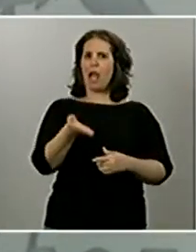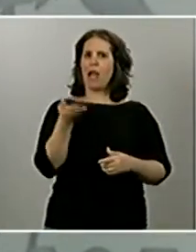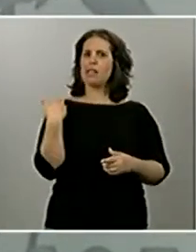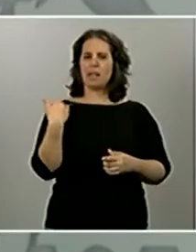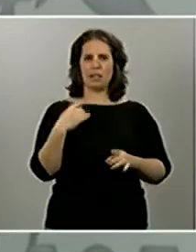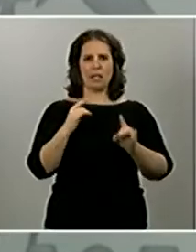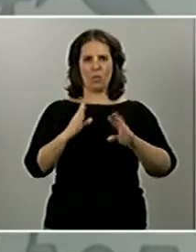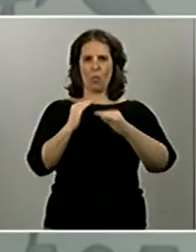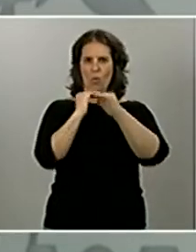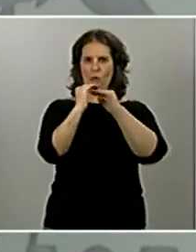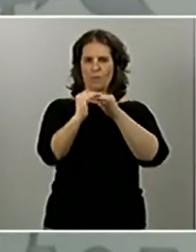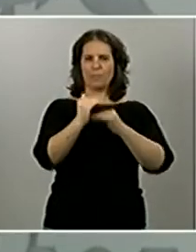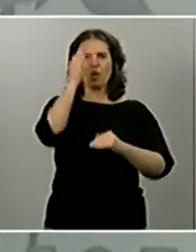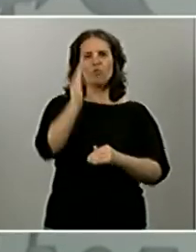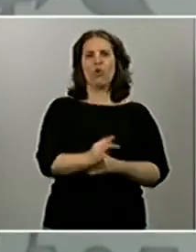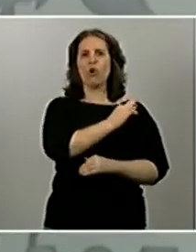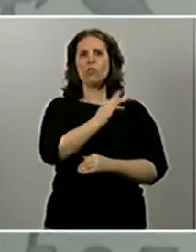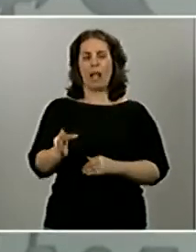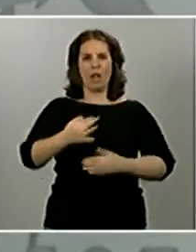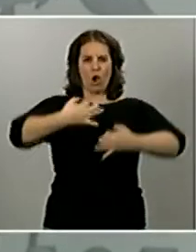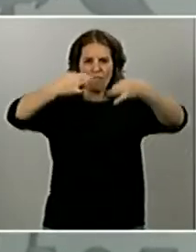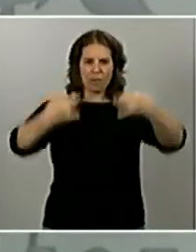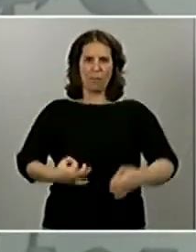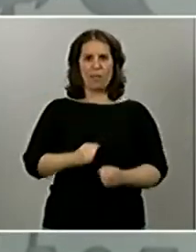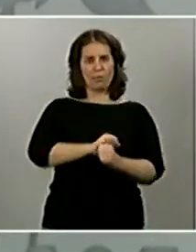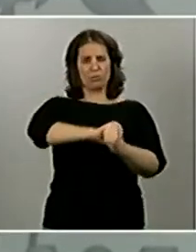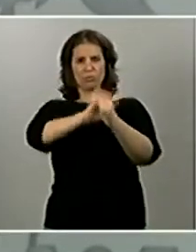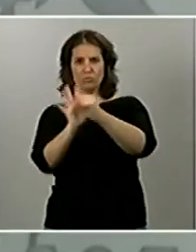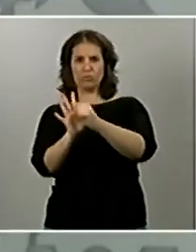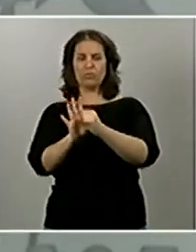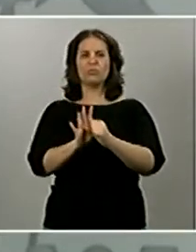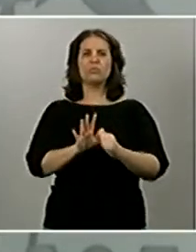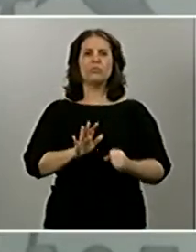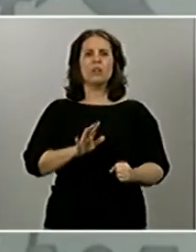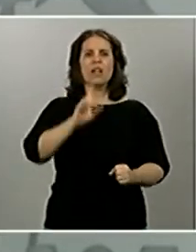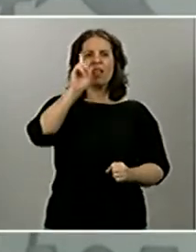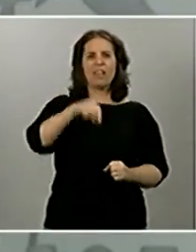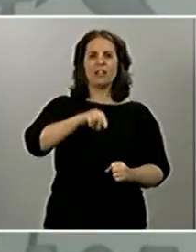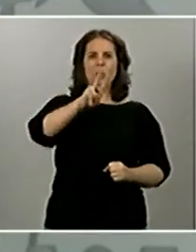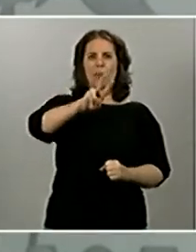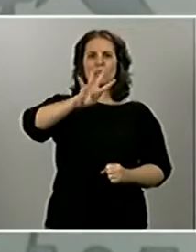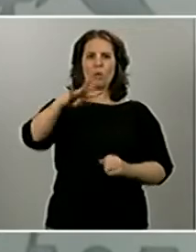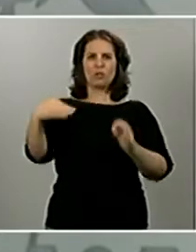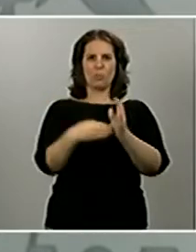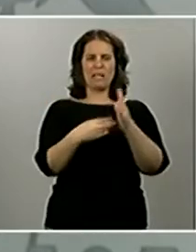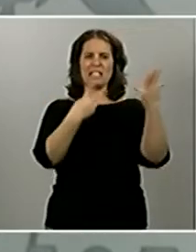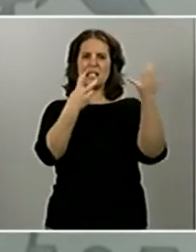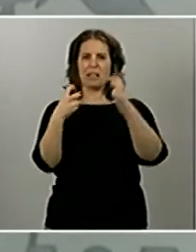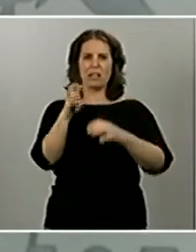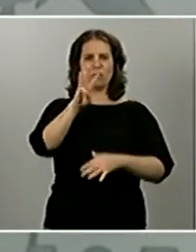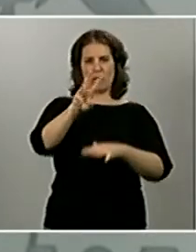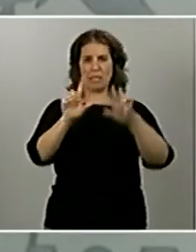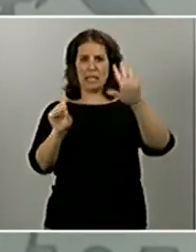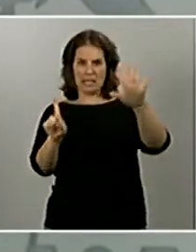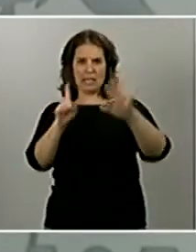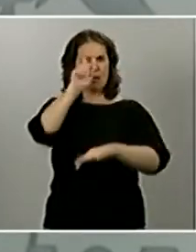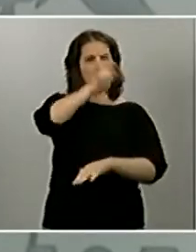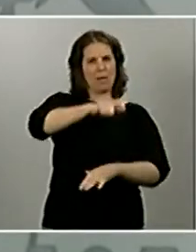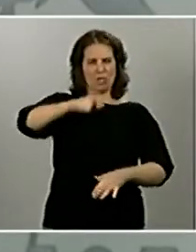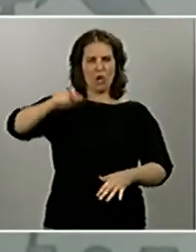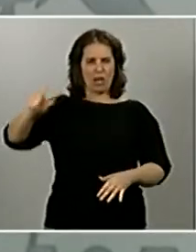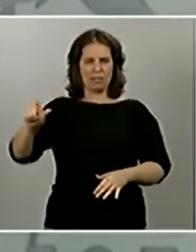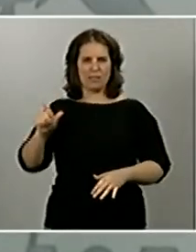total de casos confirmados por coronavirus es de 124.736 personas, lo que